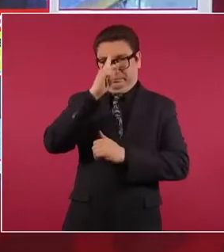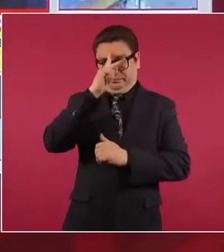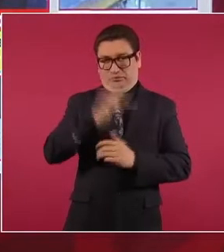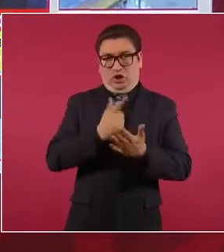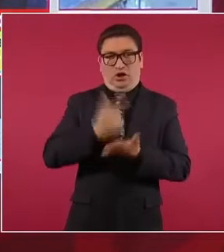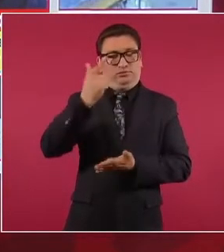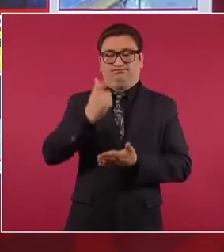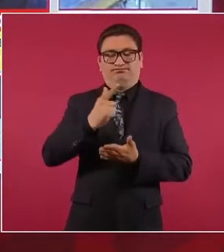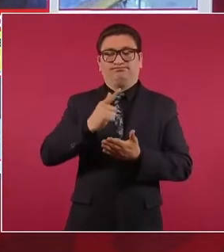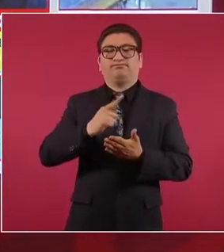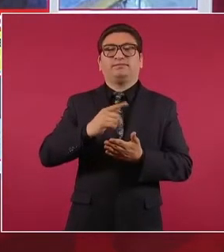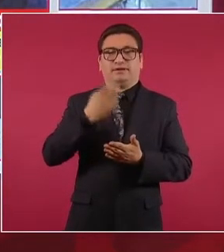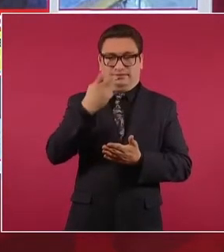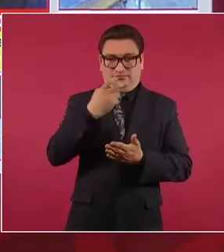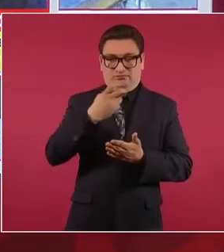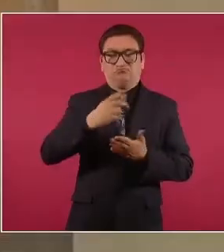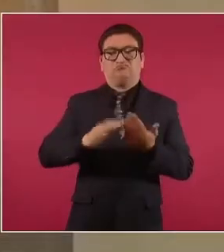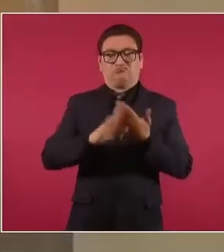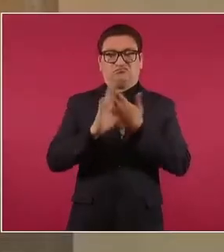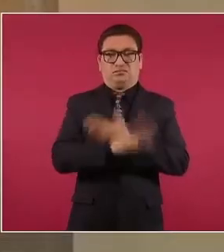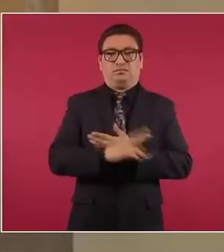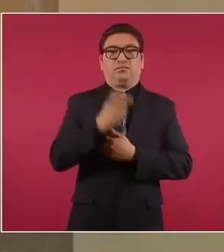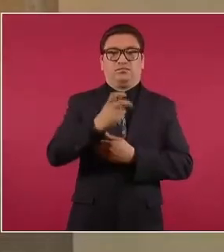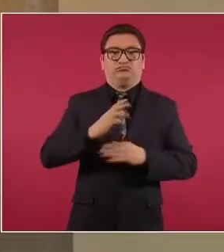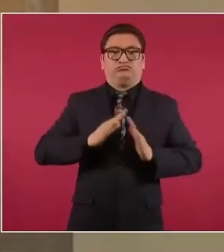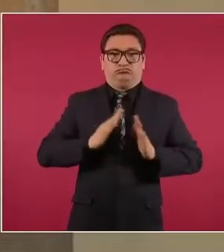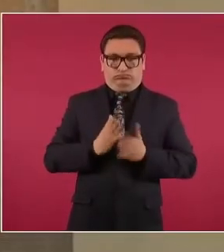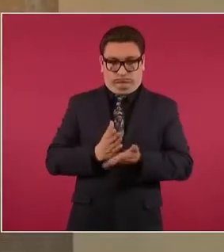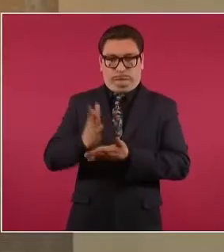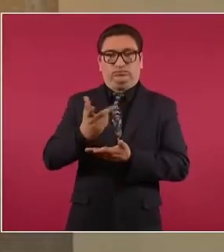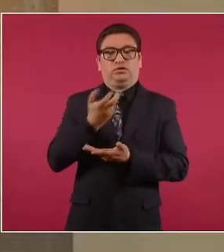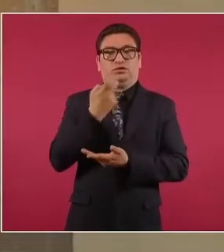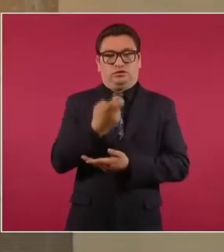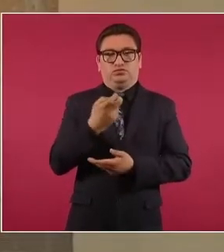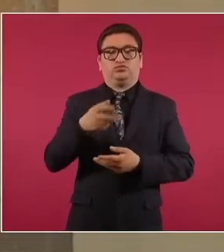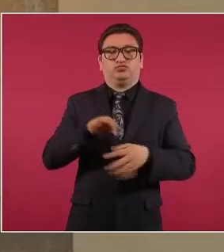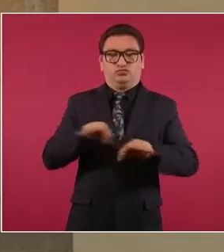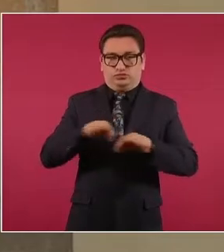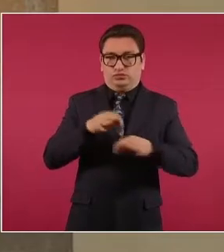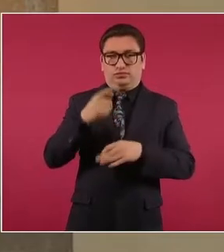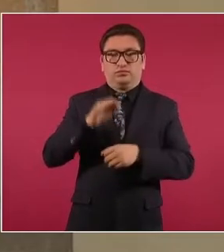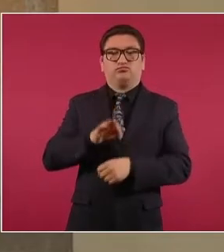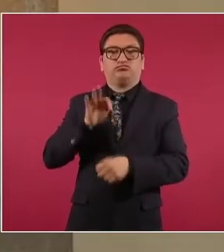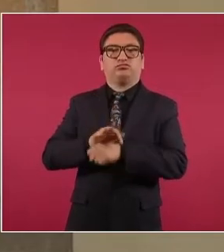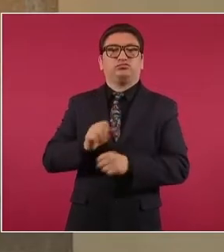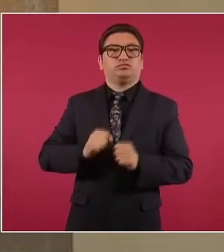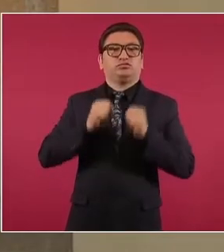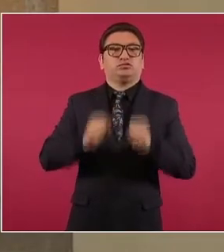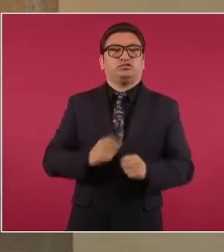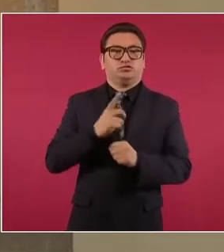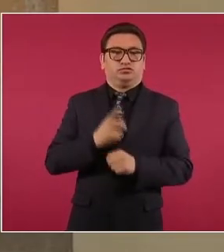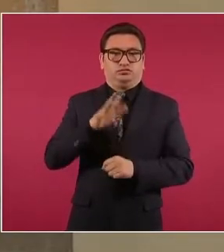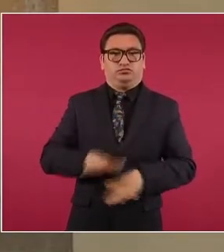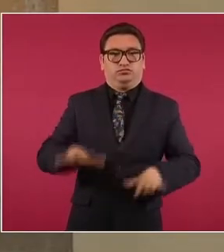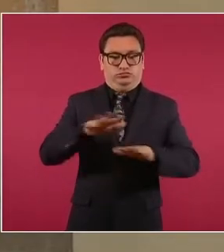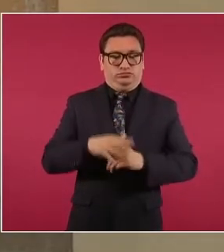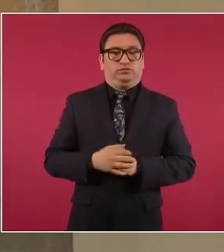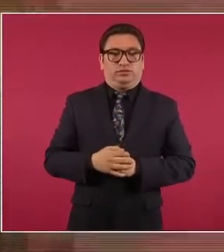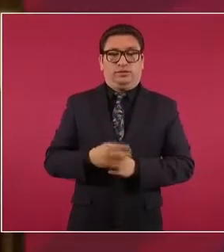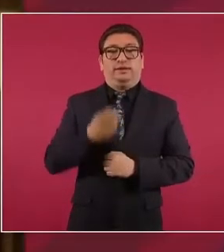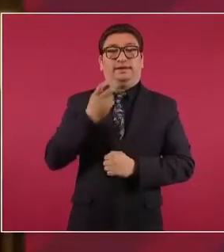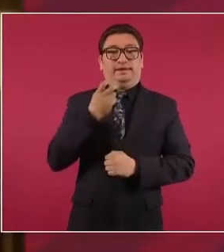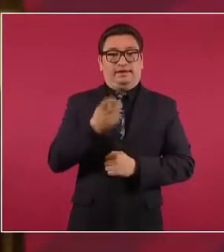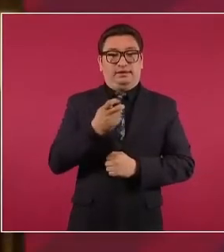consecuencias y ahí entraron propiamente en actividades de seguridad pública, donde en primer término